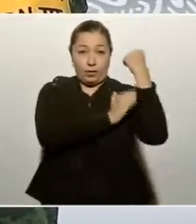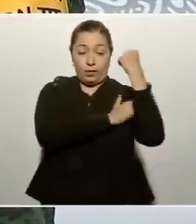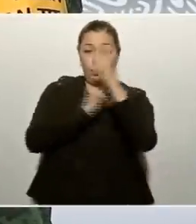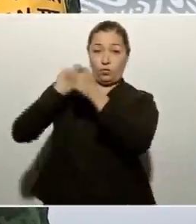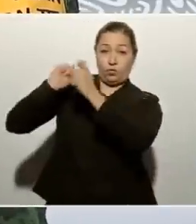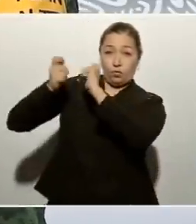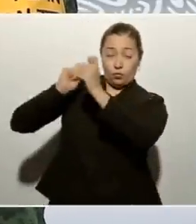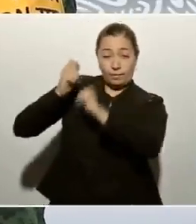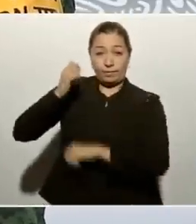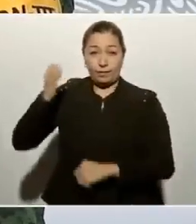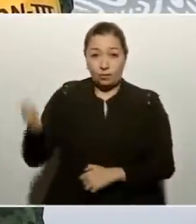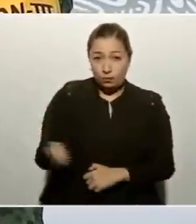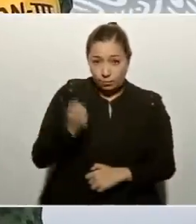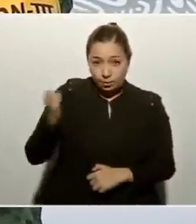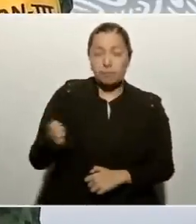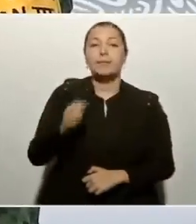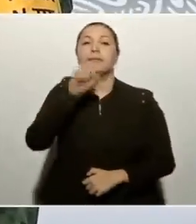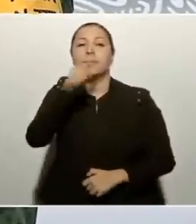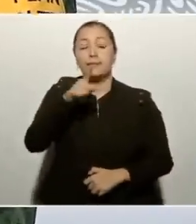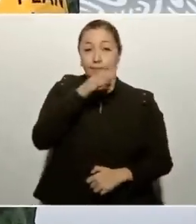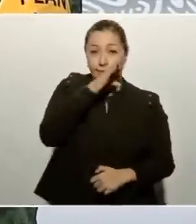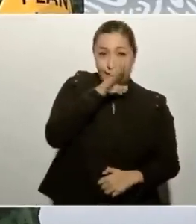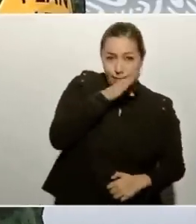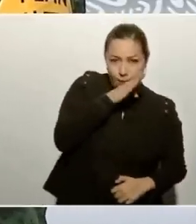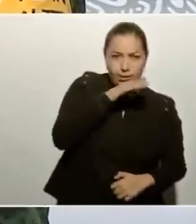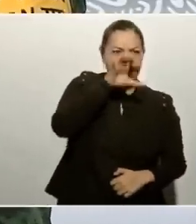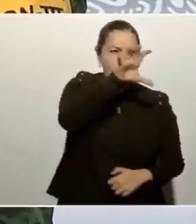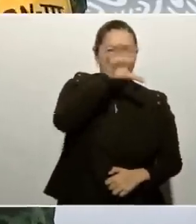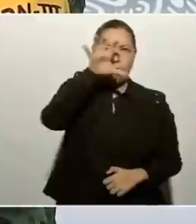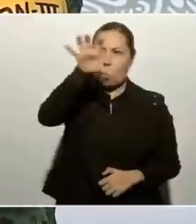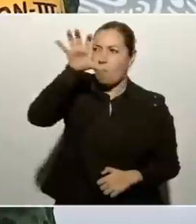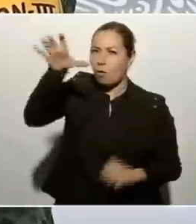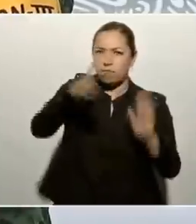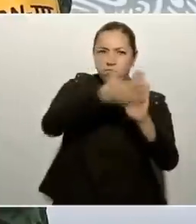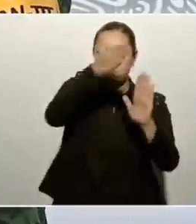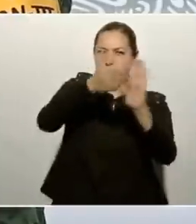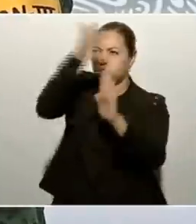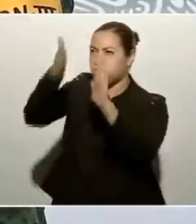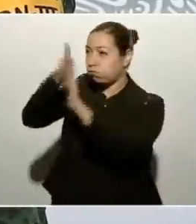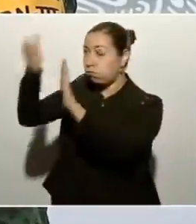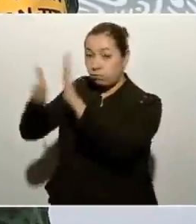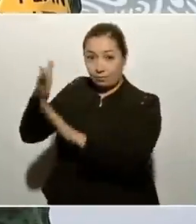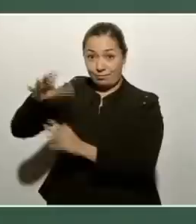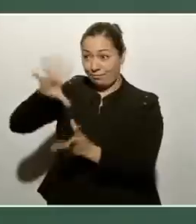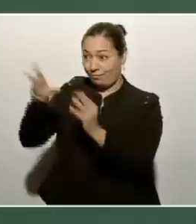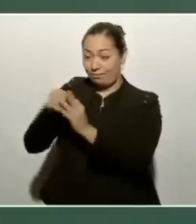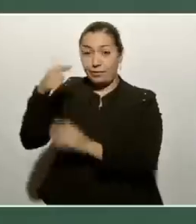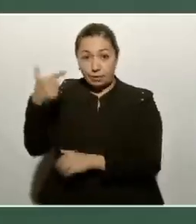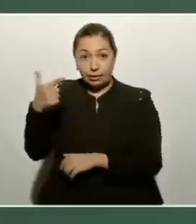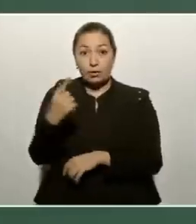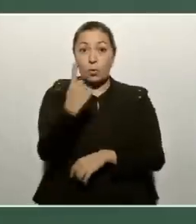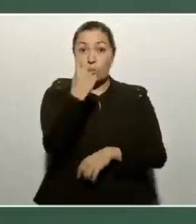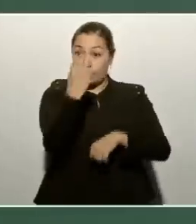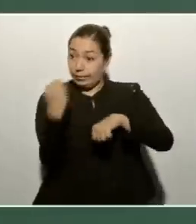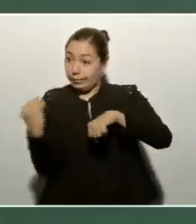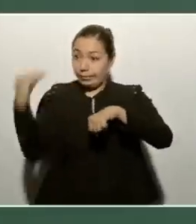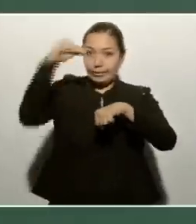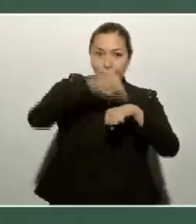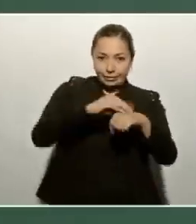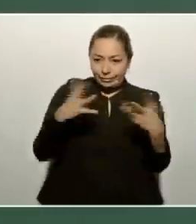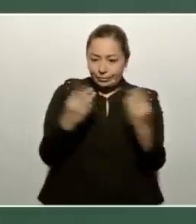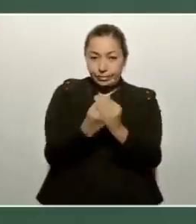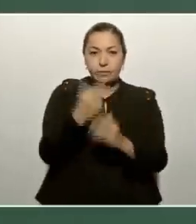Esquinapa y Elota. Y a ellos, a estos siete, se les sumará uno más que próximamente